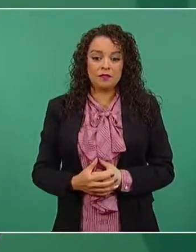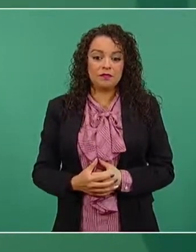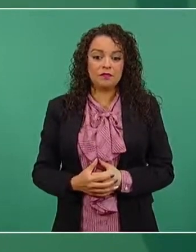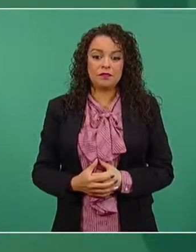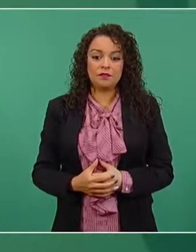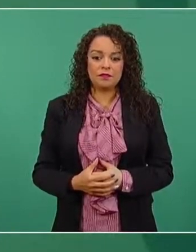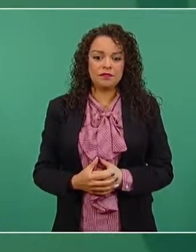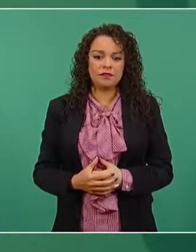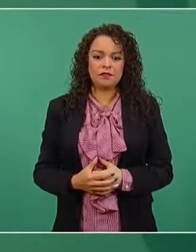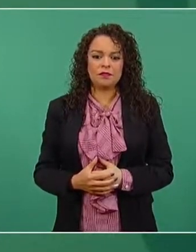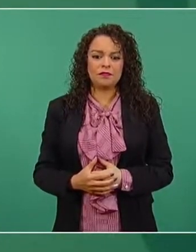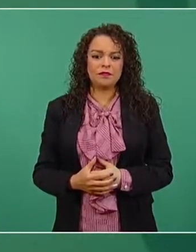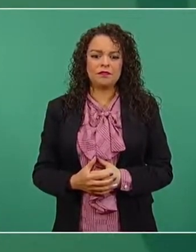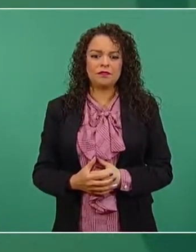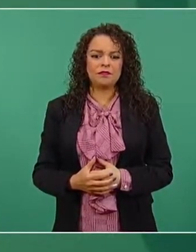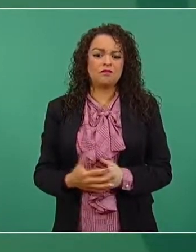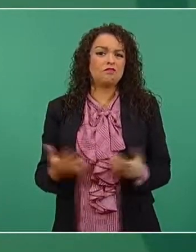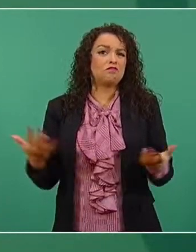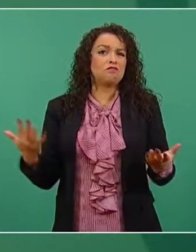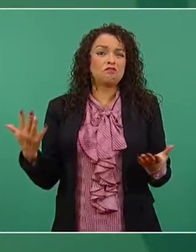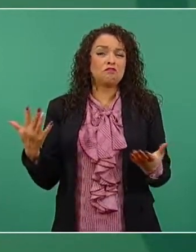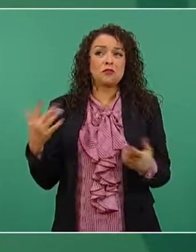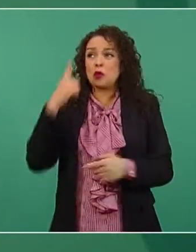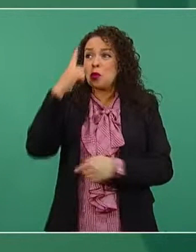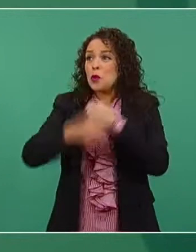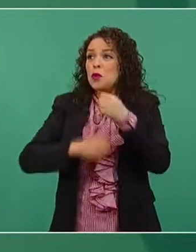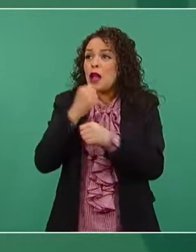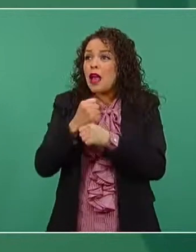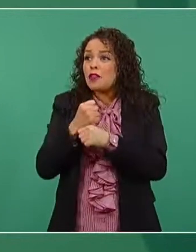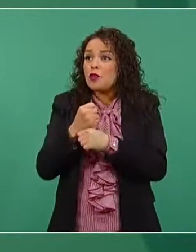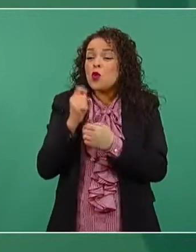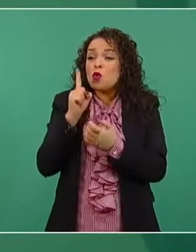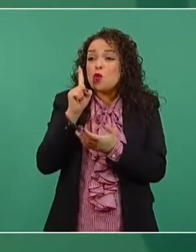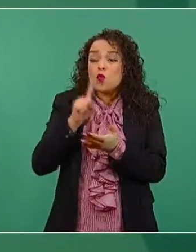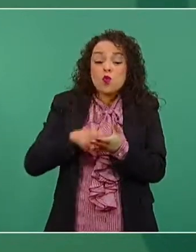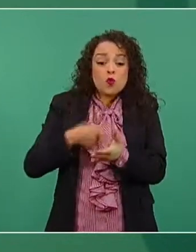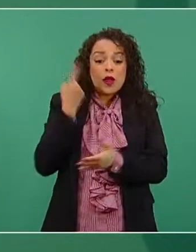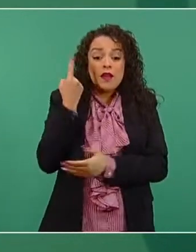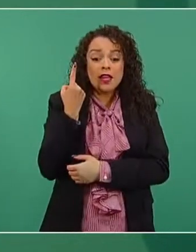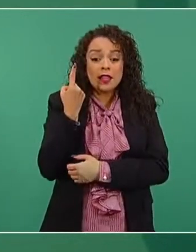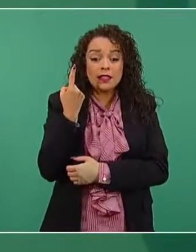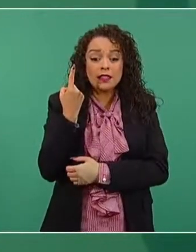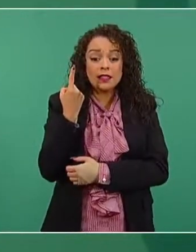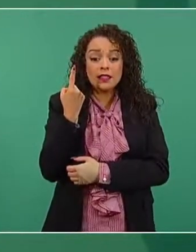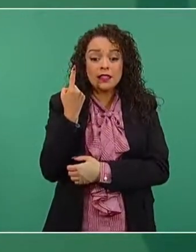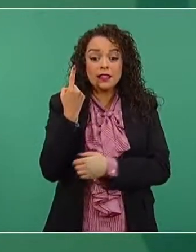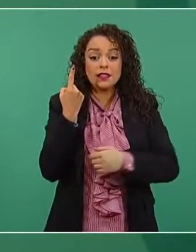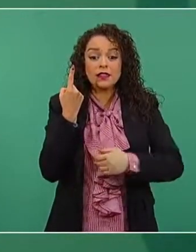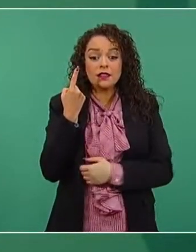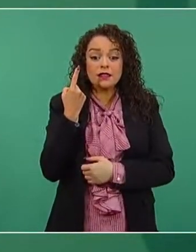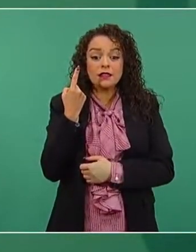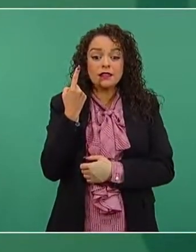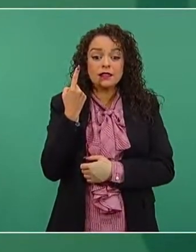Creo que salgo una vez al año a celebrar el